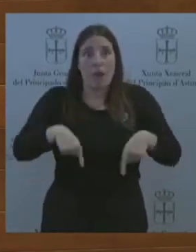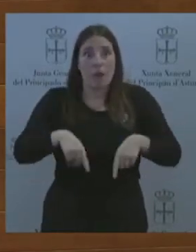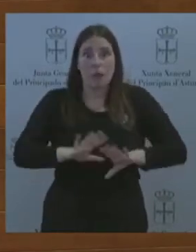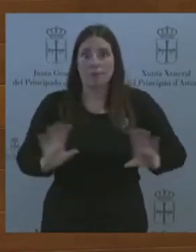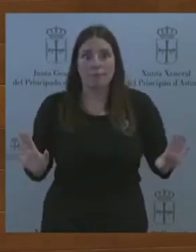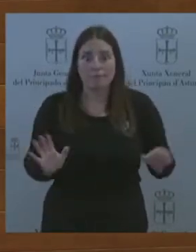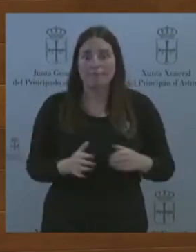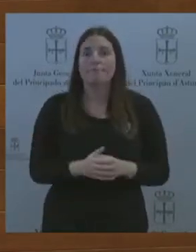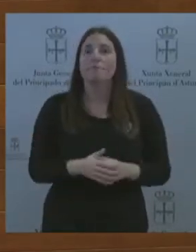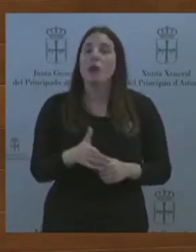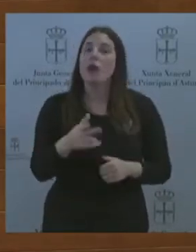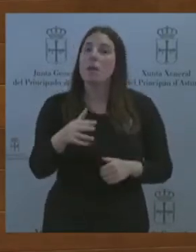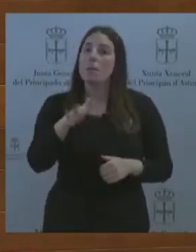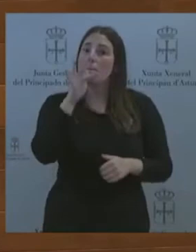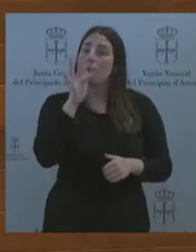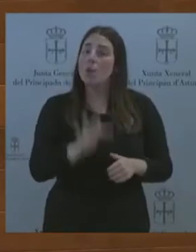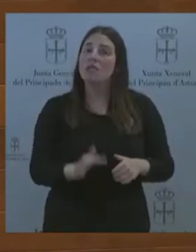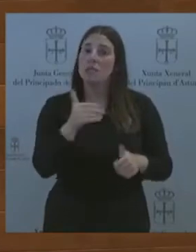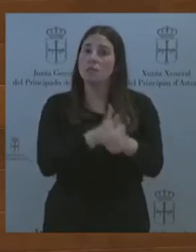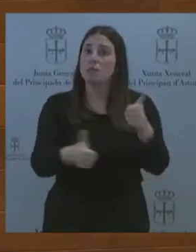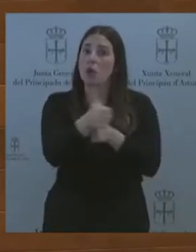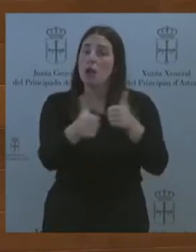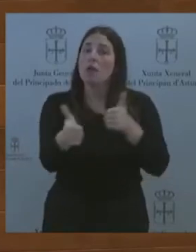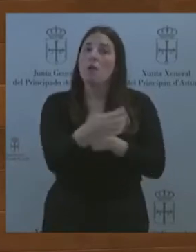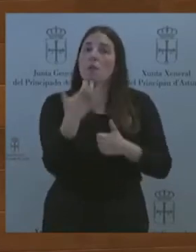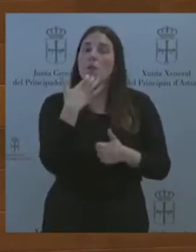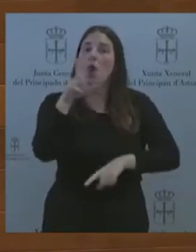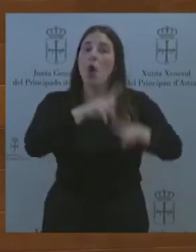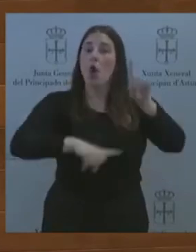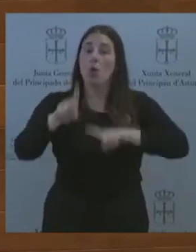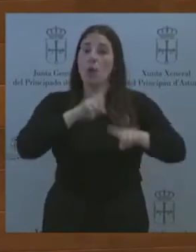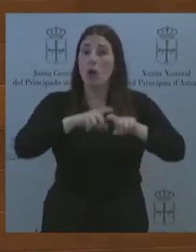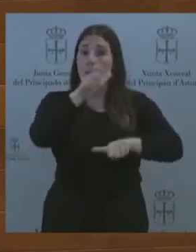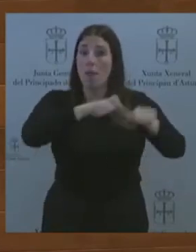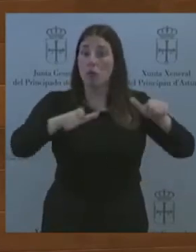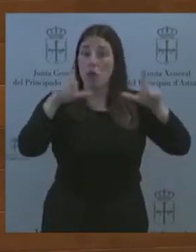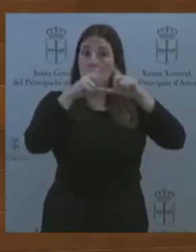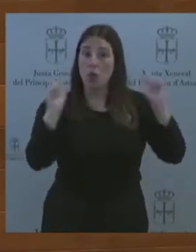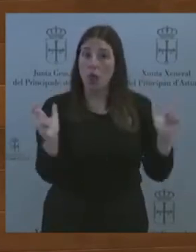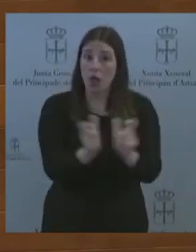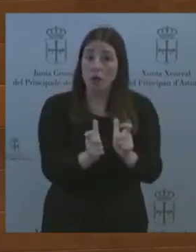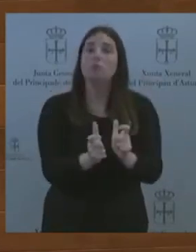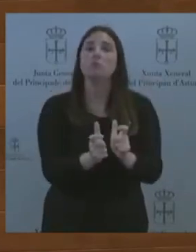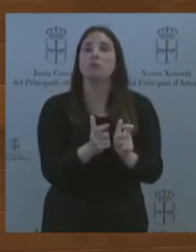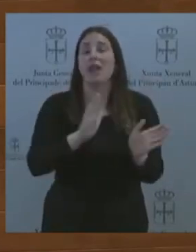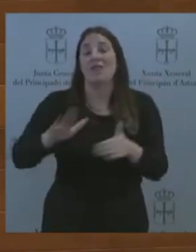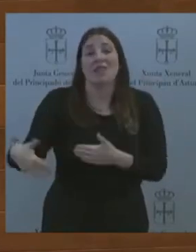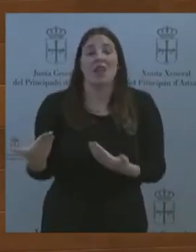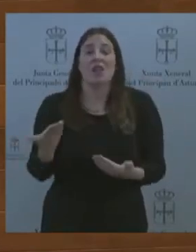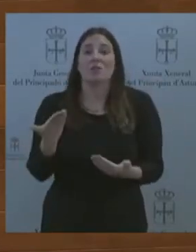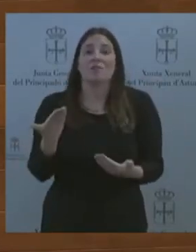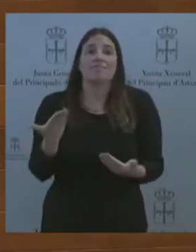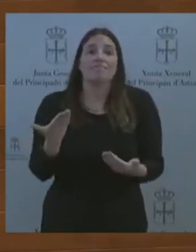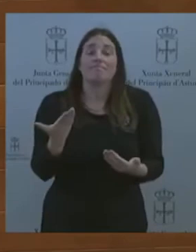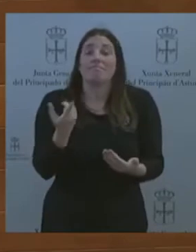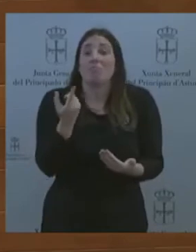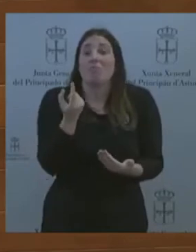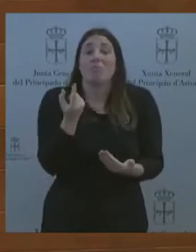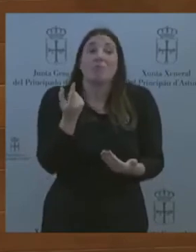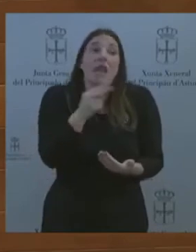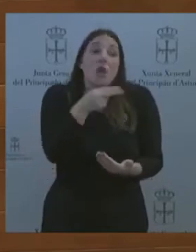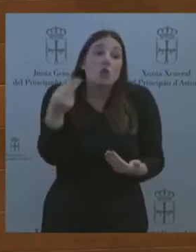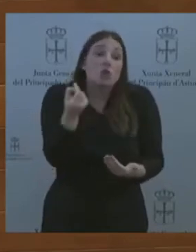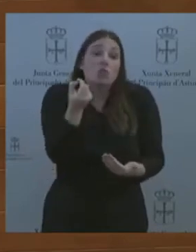el problema demográfico, solo destaca que ha subido la oferta en unos pocos euros más. Nada que vaya a traer soluciones,